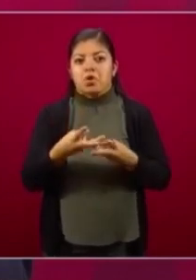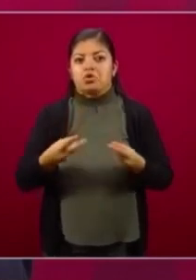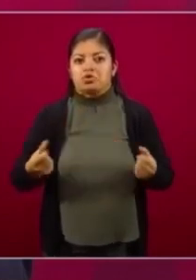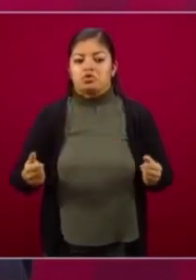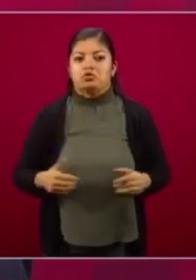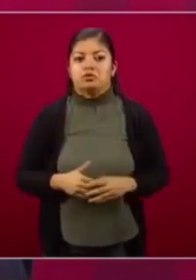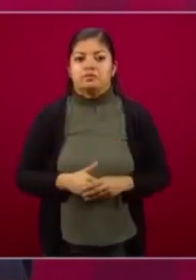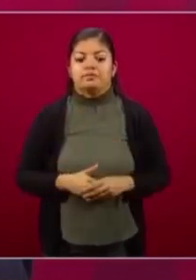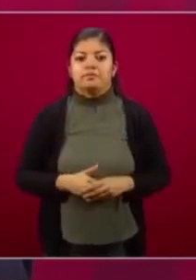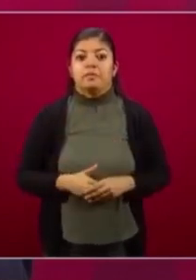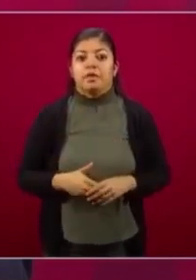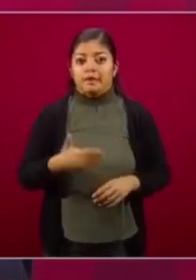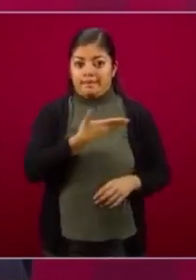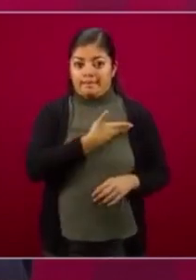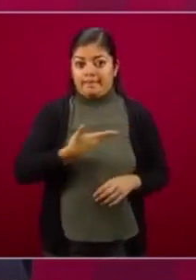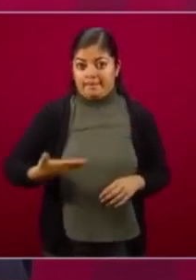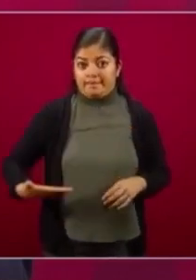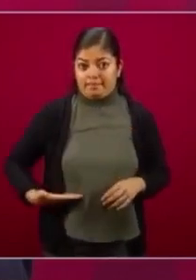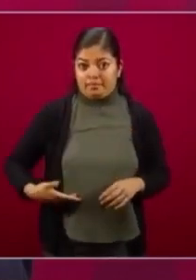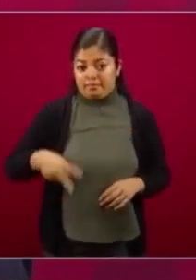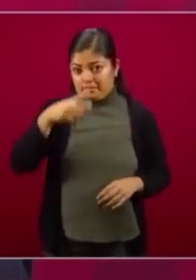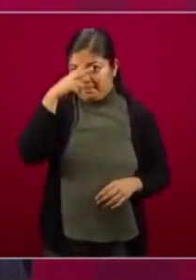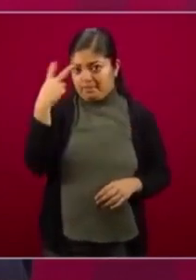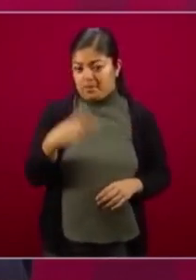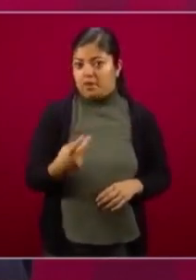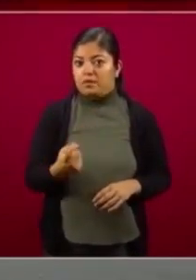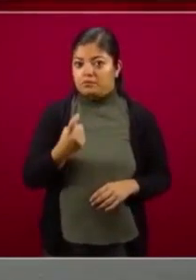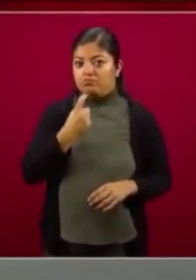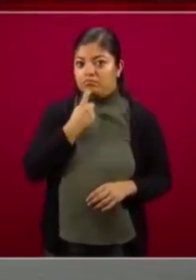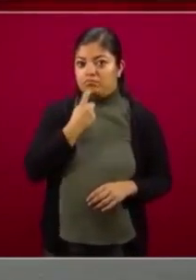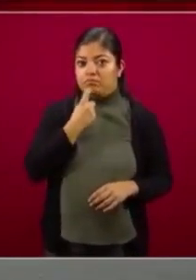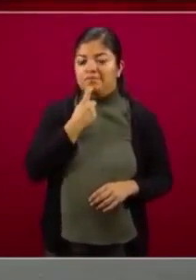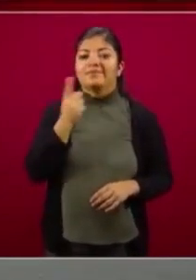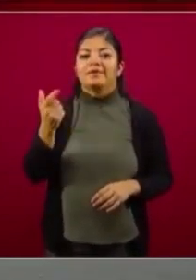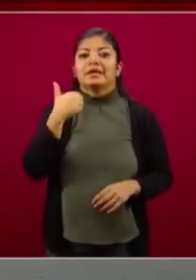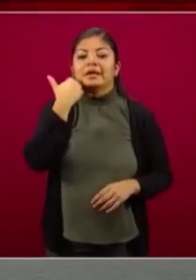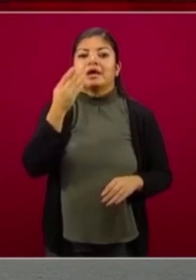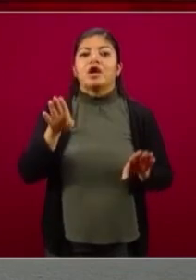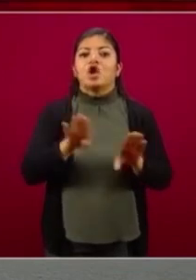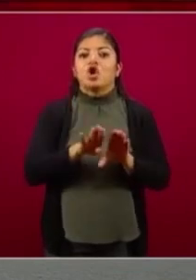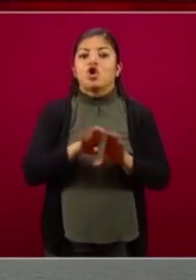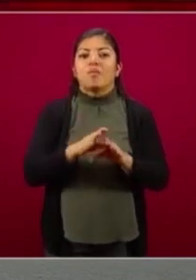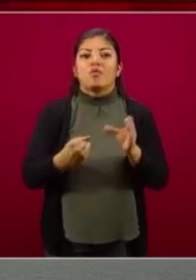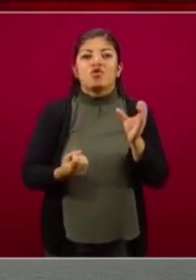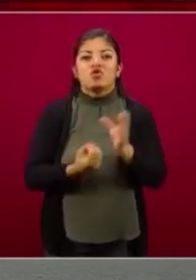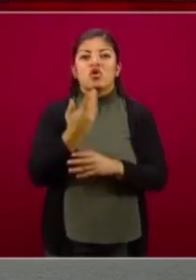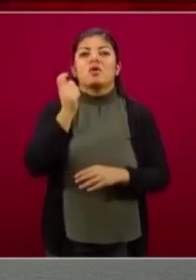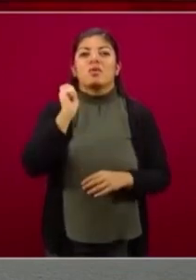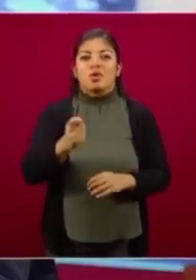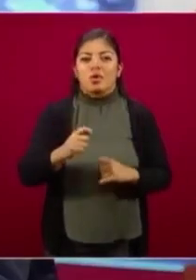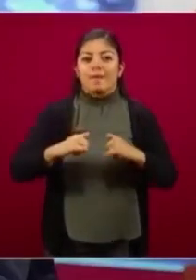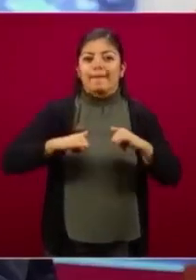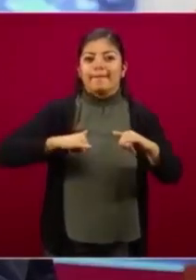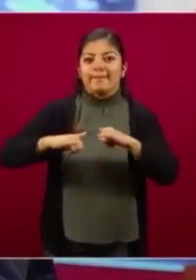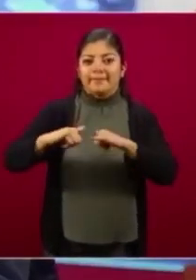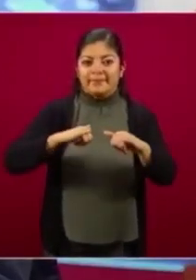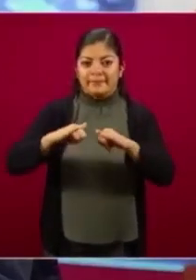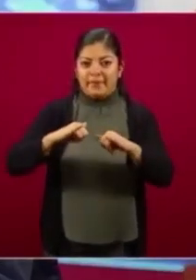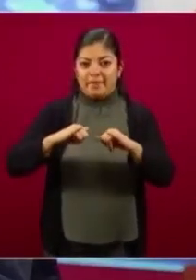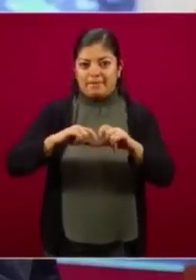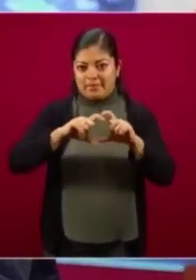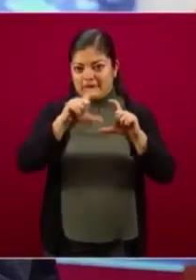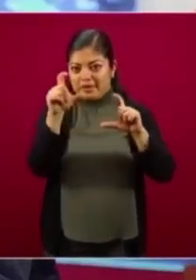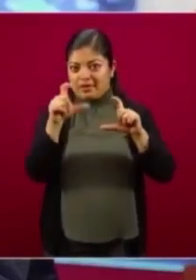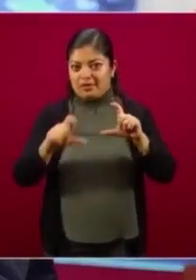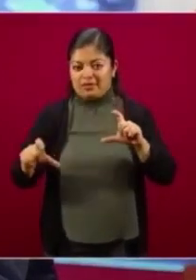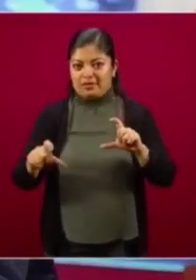El presidente de la República quiere que hagamos un nuevo mapa de México, quiere dibujar en ese